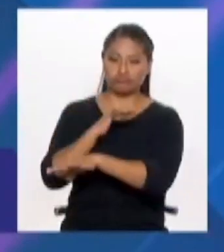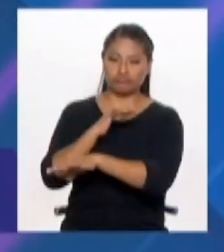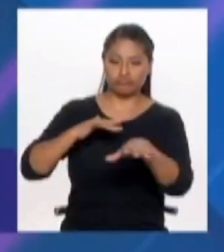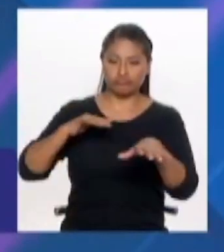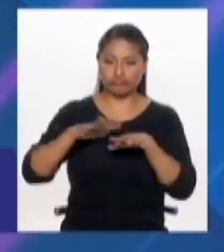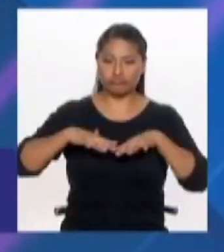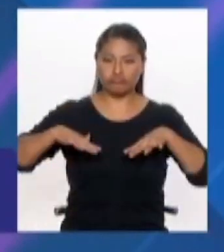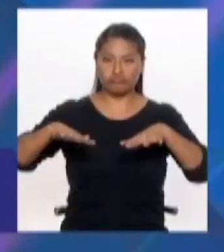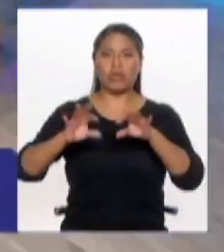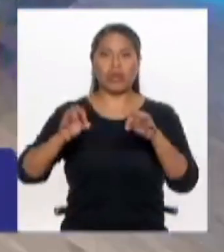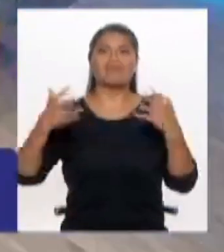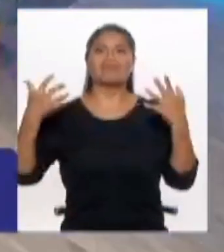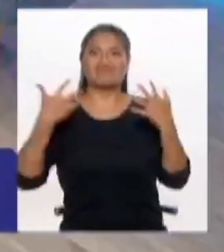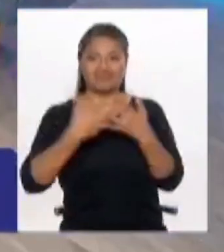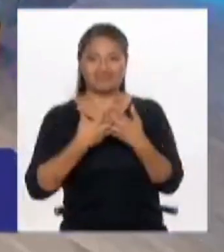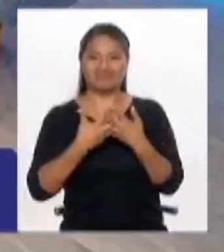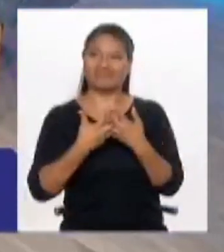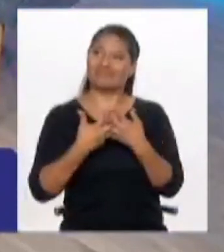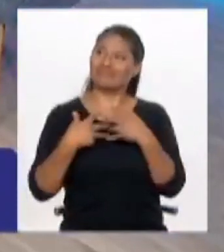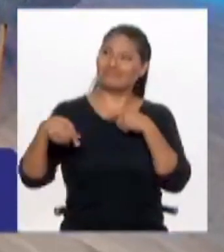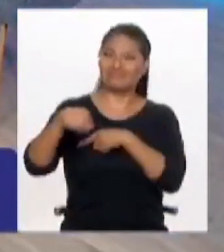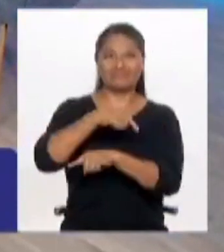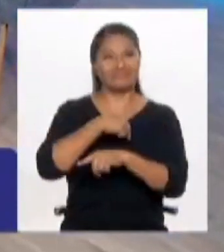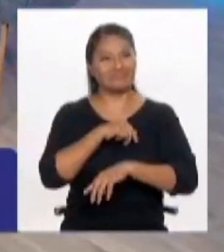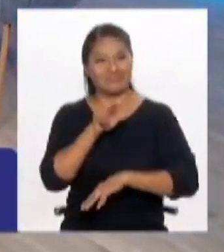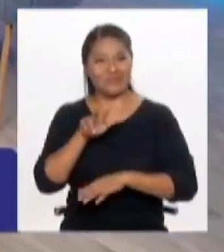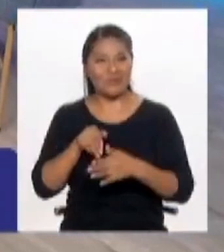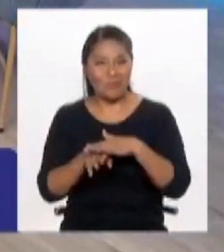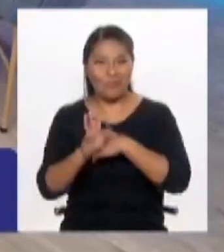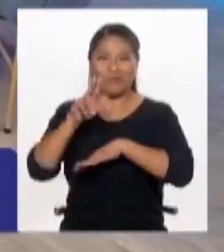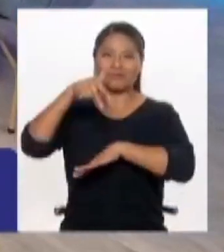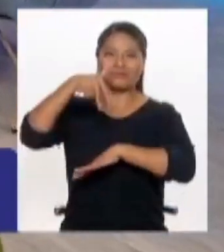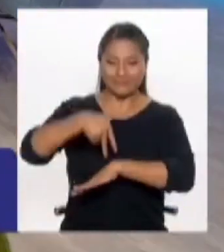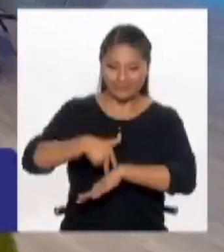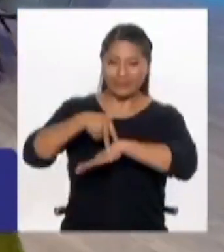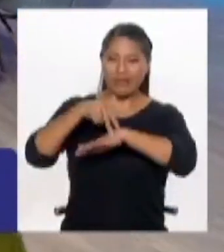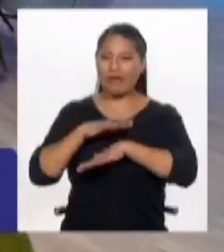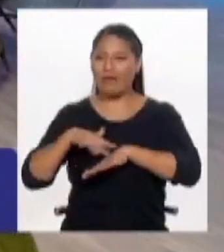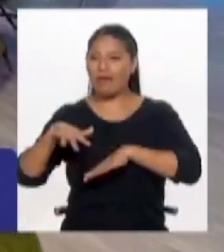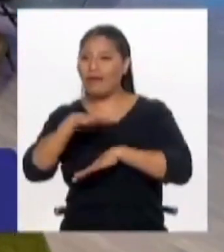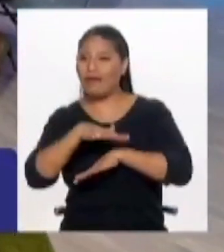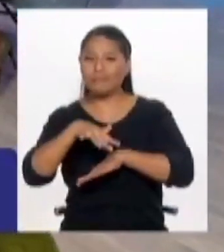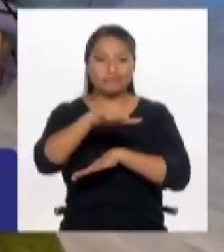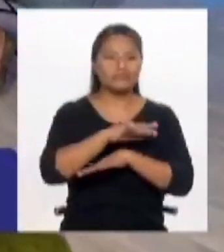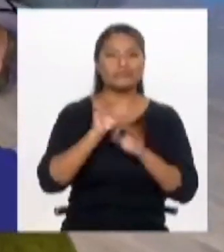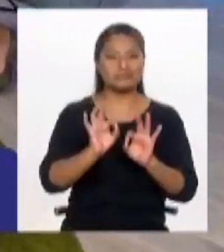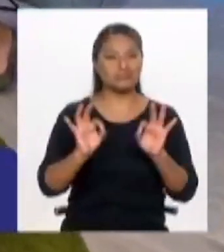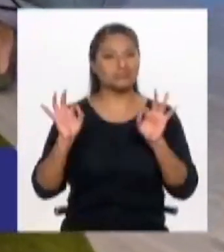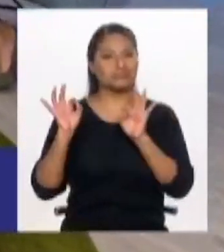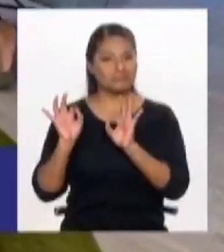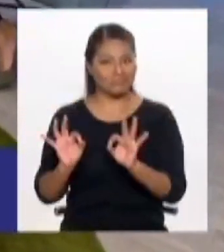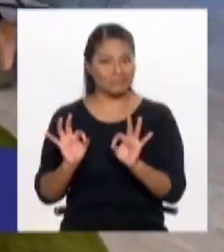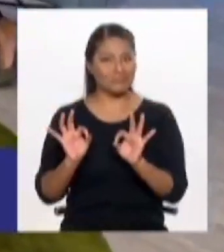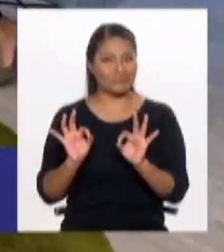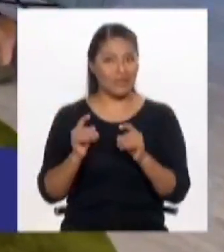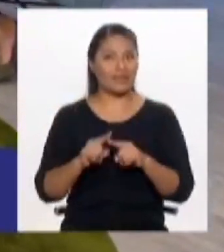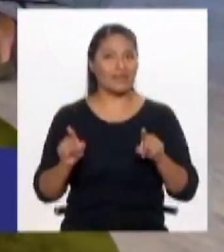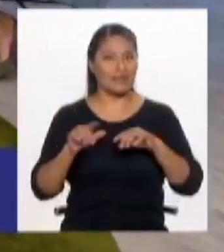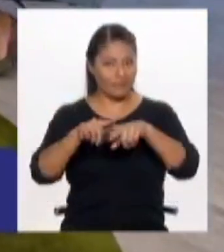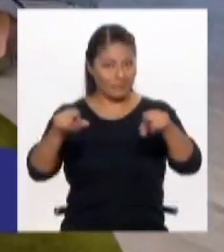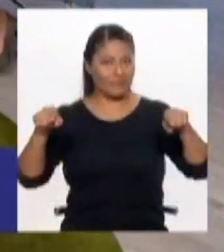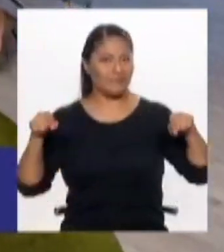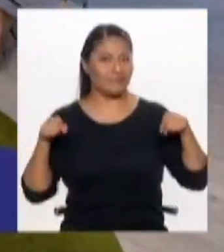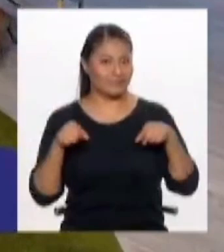se mimetizan, ¿no es cierto? Entonces ya no sabemos si estamos, en realidad, frente al mar o un lago o lo que sea. aprovecho. Y es artificial, ¿no es cierto?